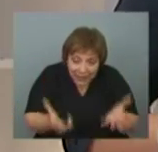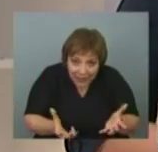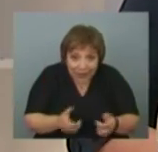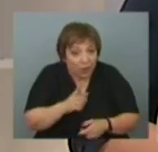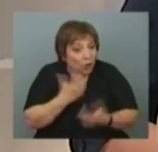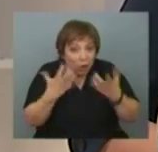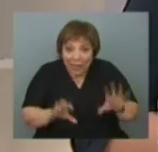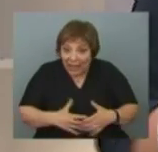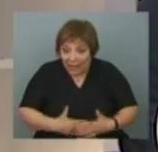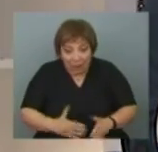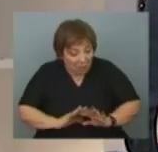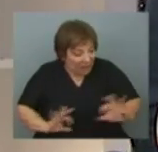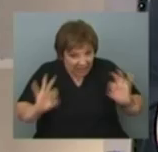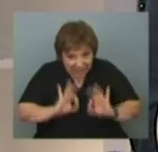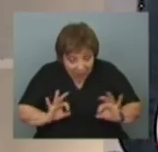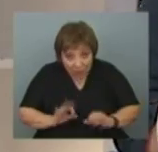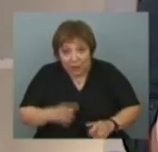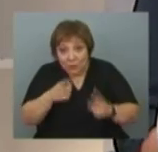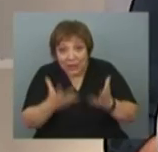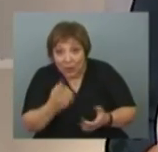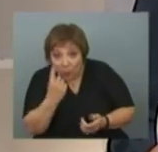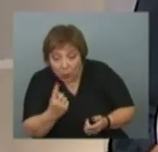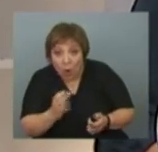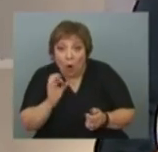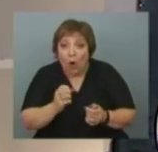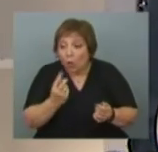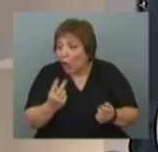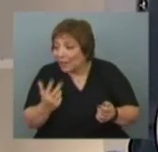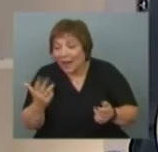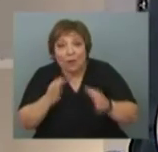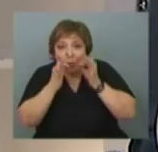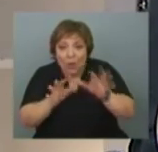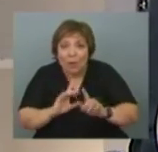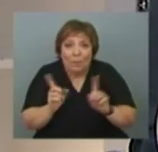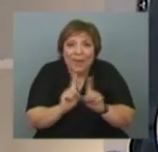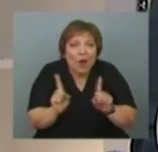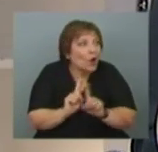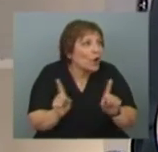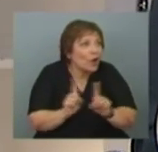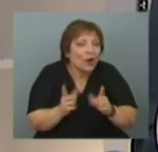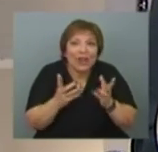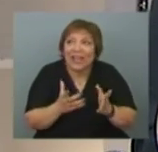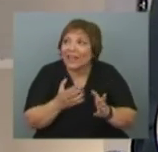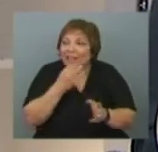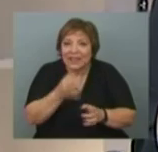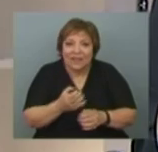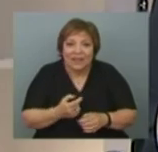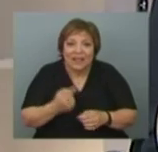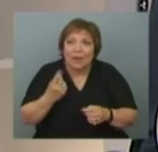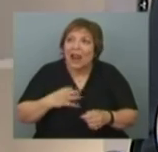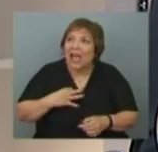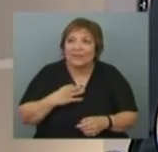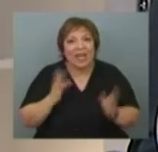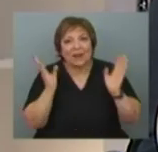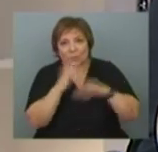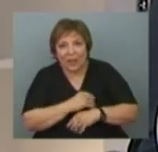quiere ninguno, ninguno. Si quiere uno, uno, si quiere más, más, pero que no esté condicionado por las condiciones de vida.